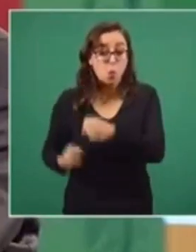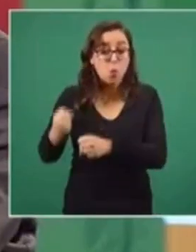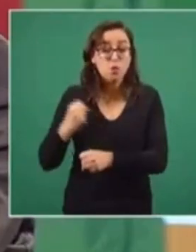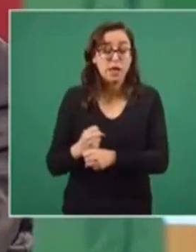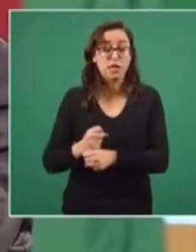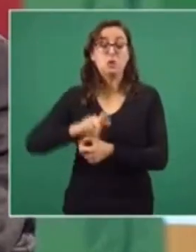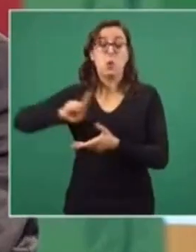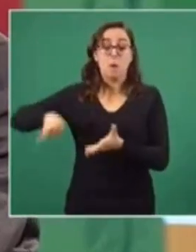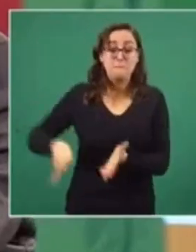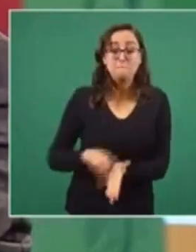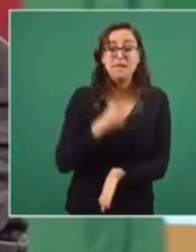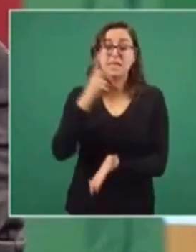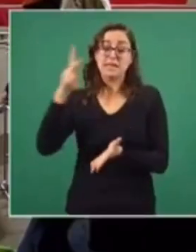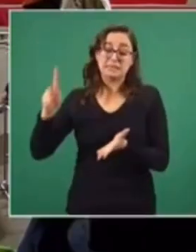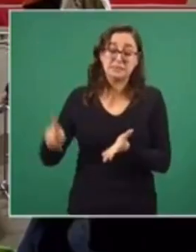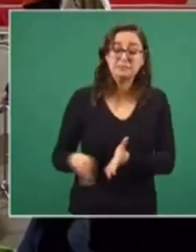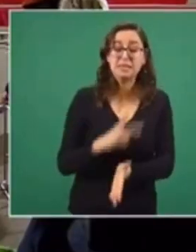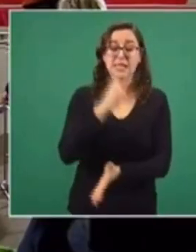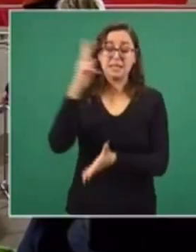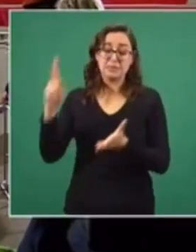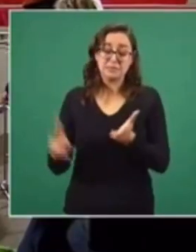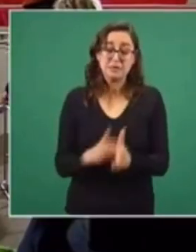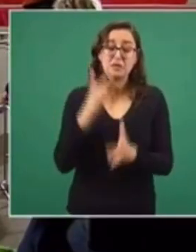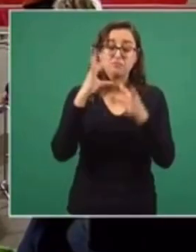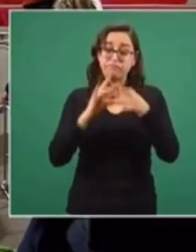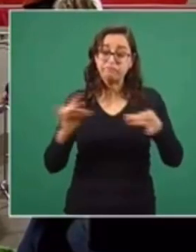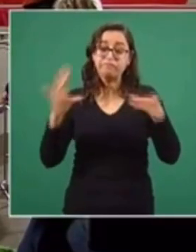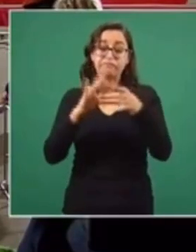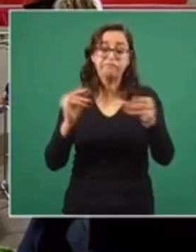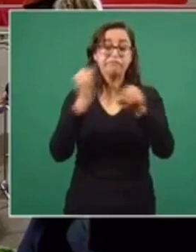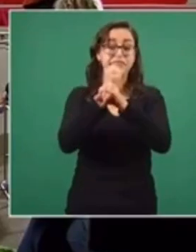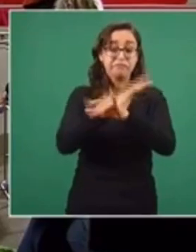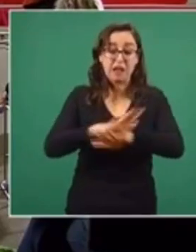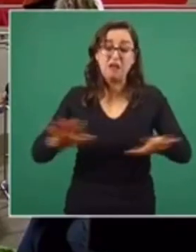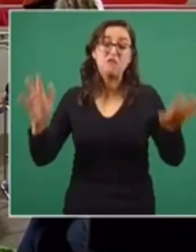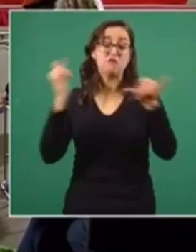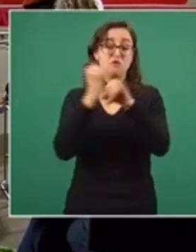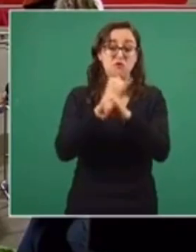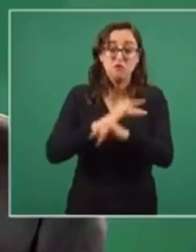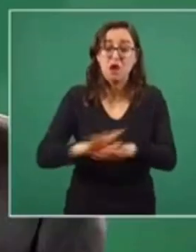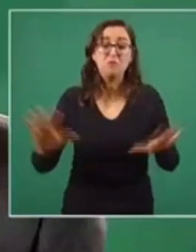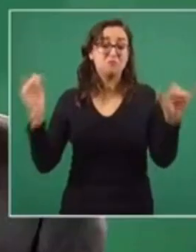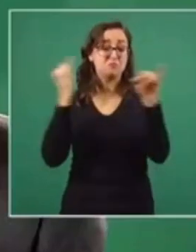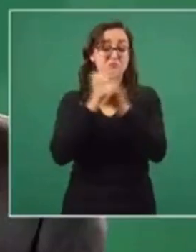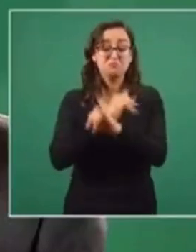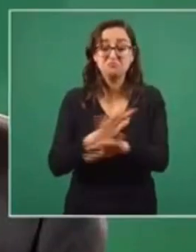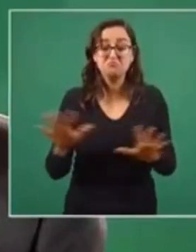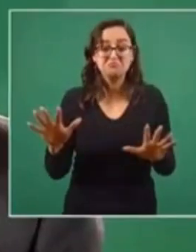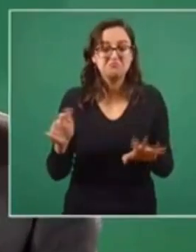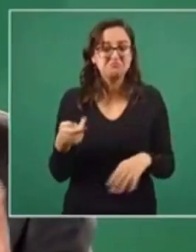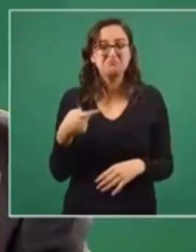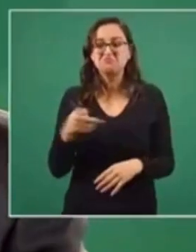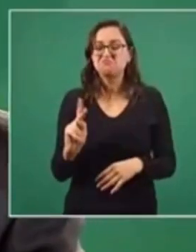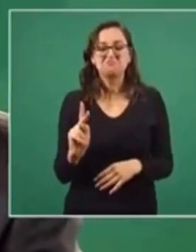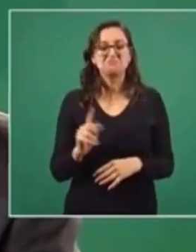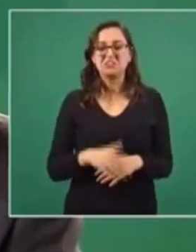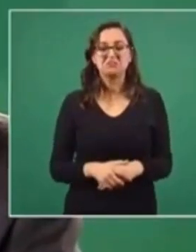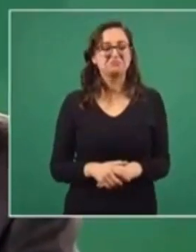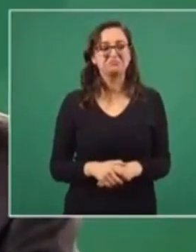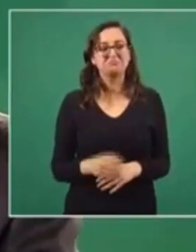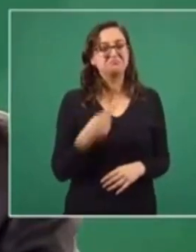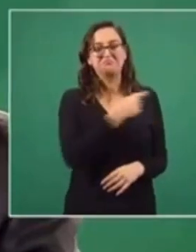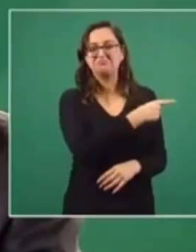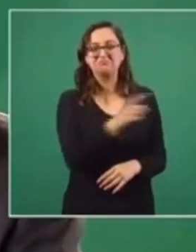los mensajes sobre el control epidémico, pareciera esto ya no ser lo que está en el